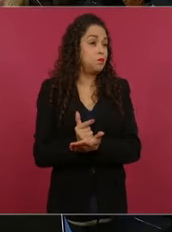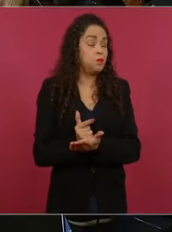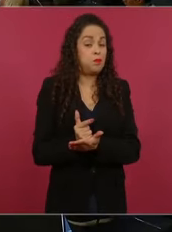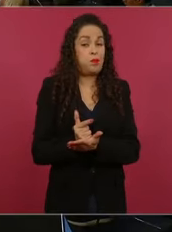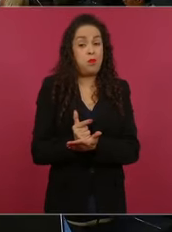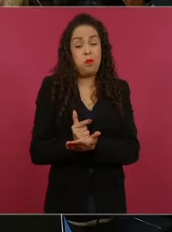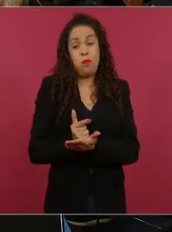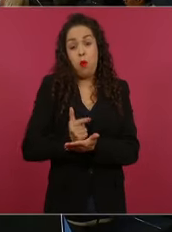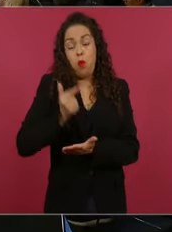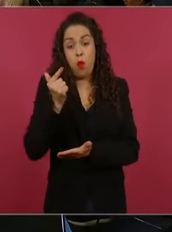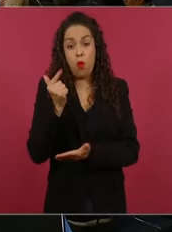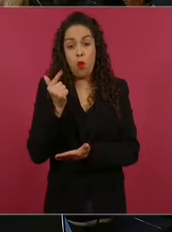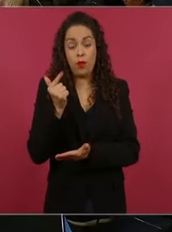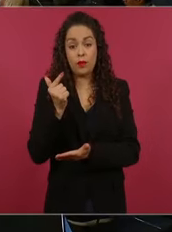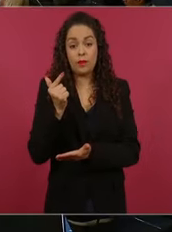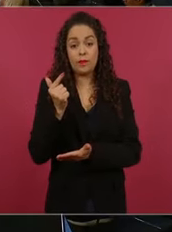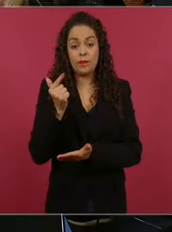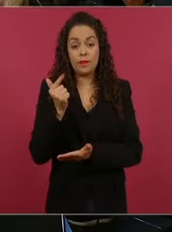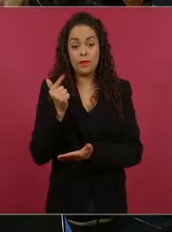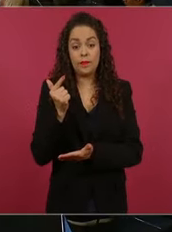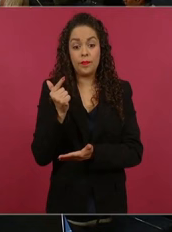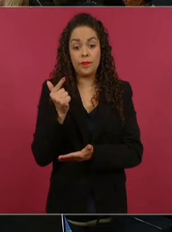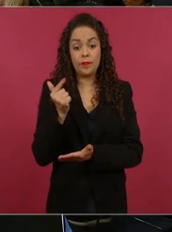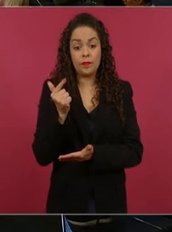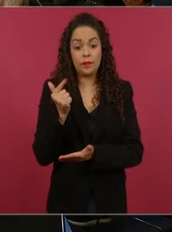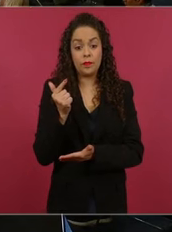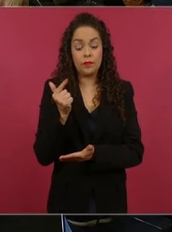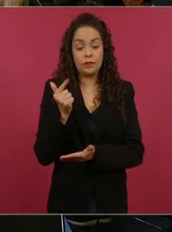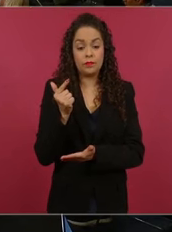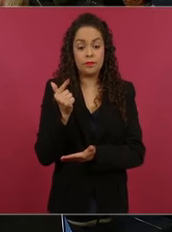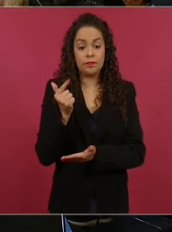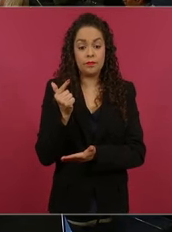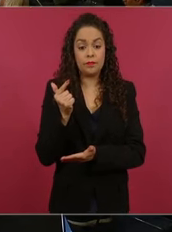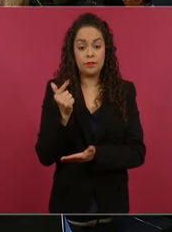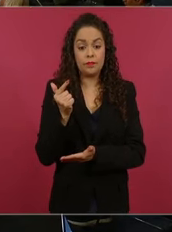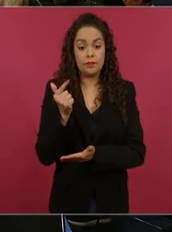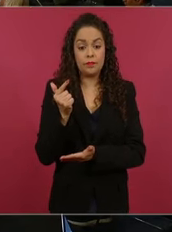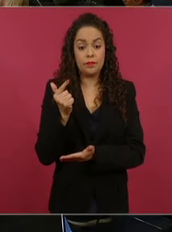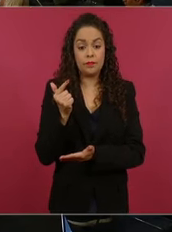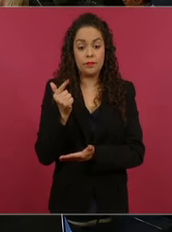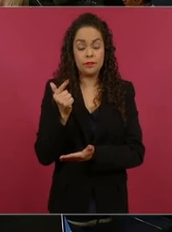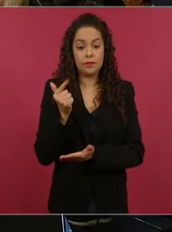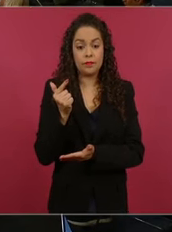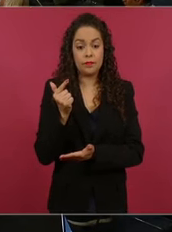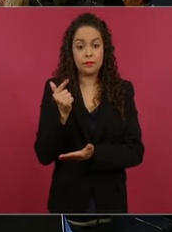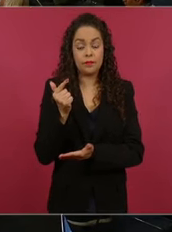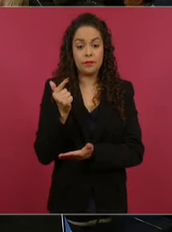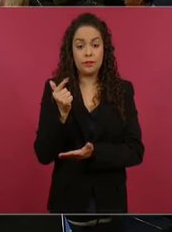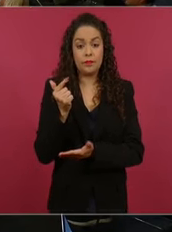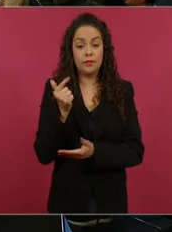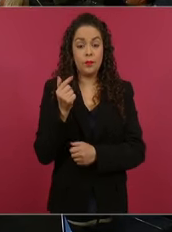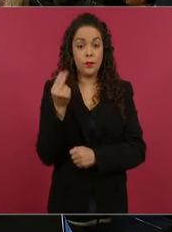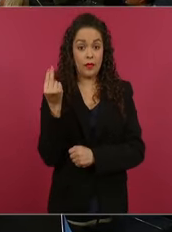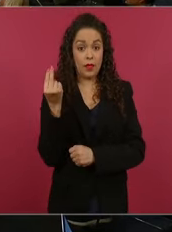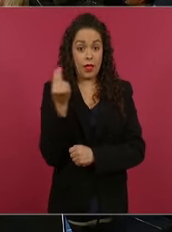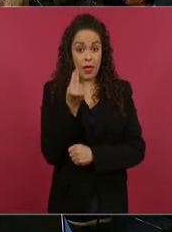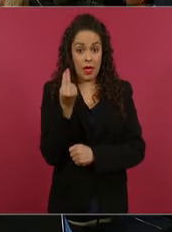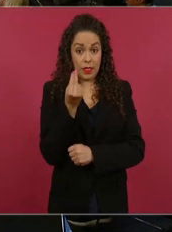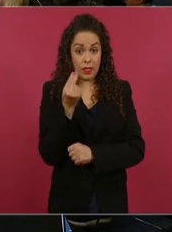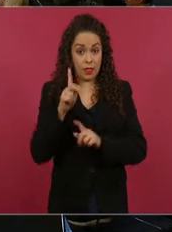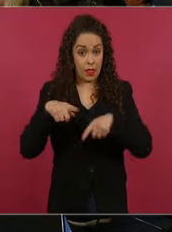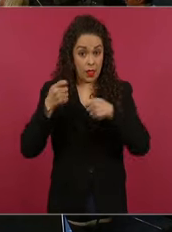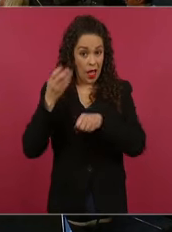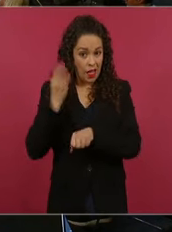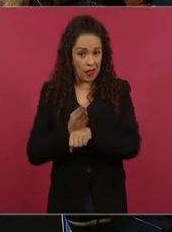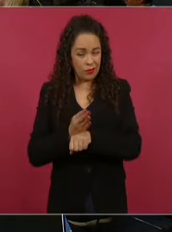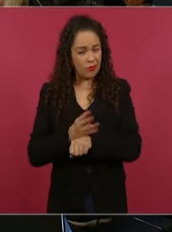que más que condenas, lo que requiere es búsqueda